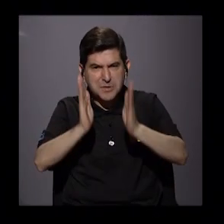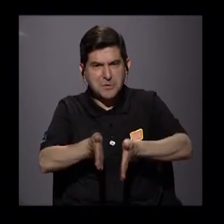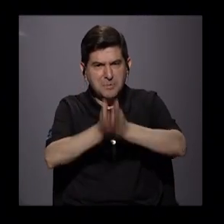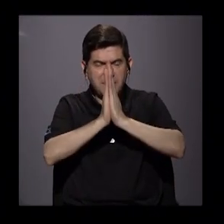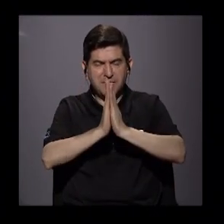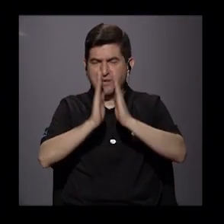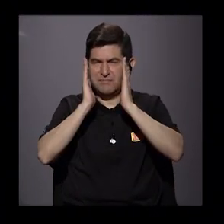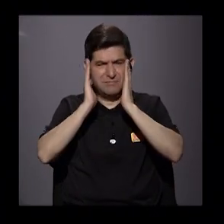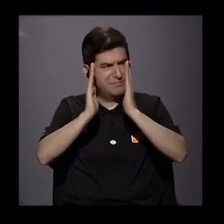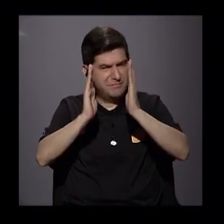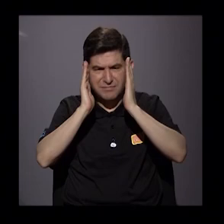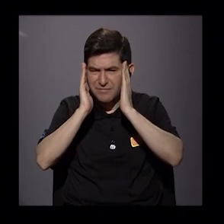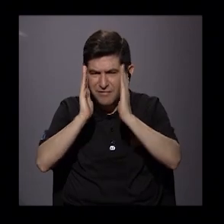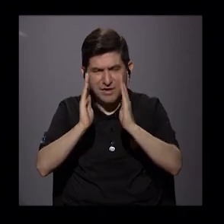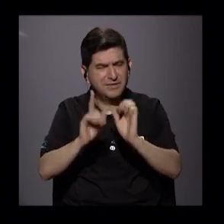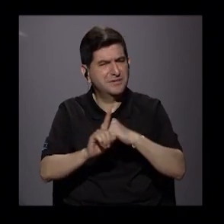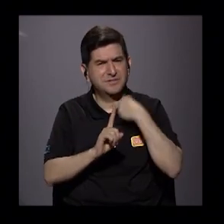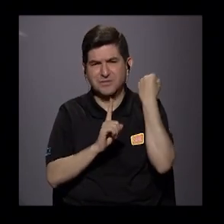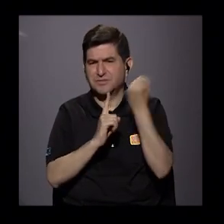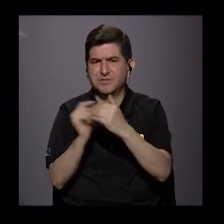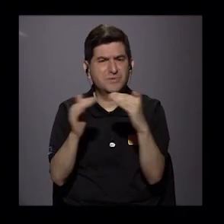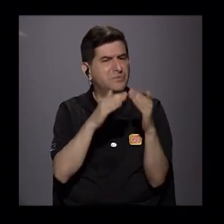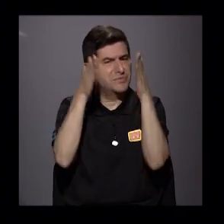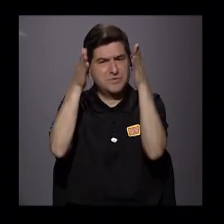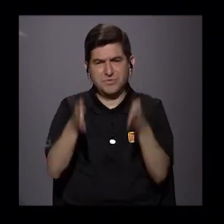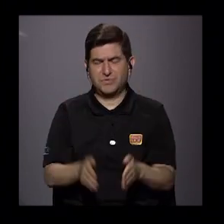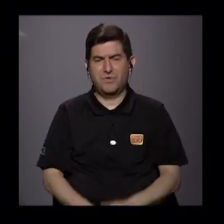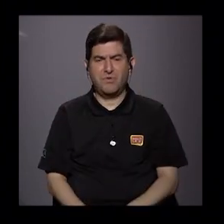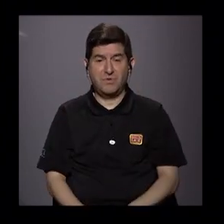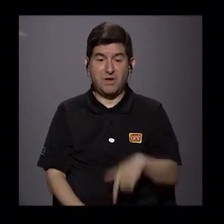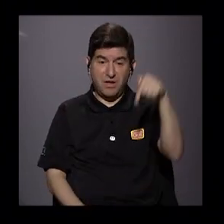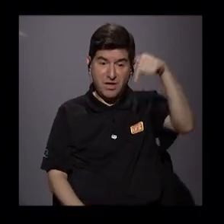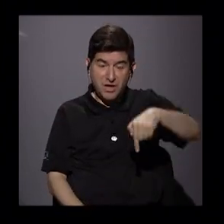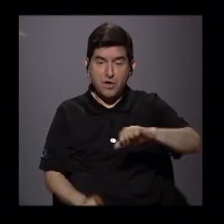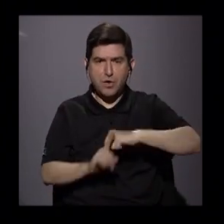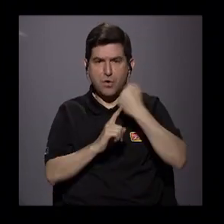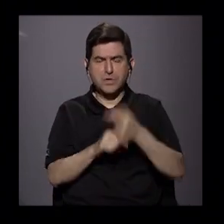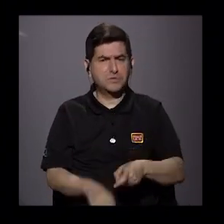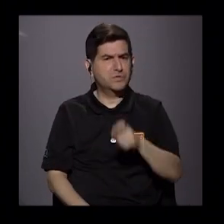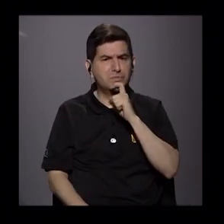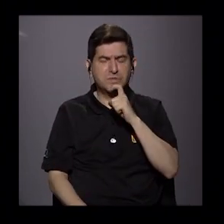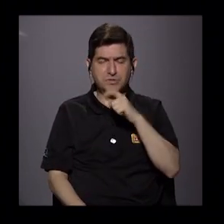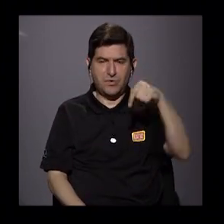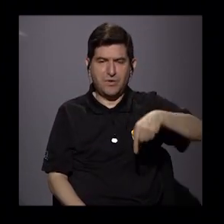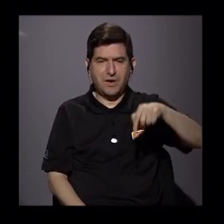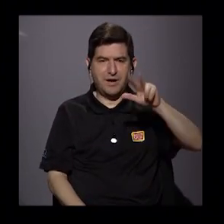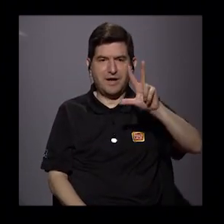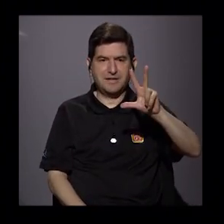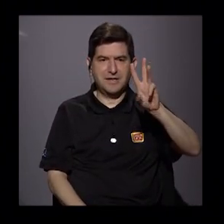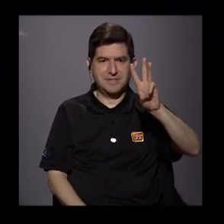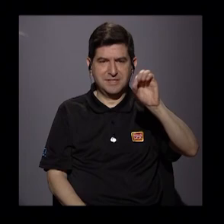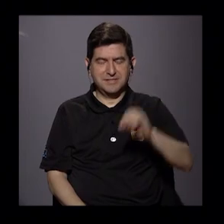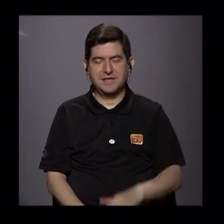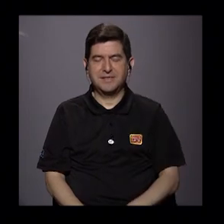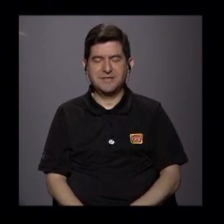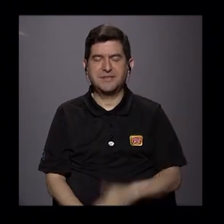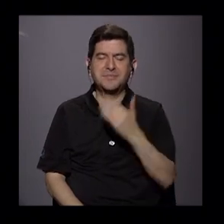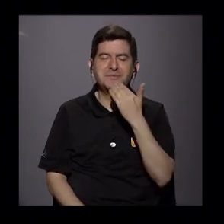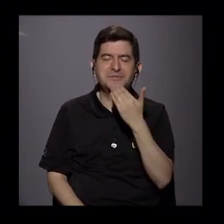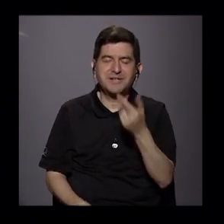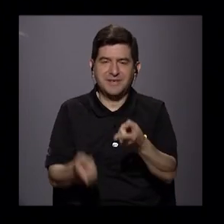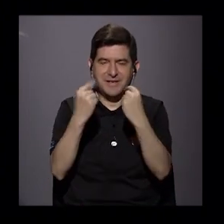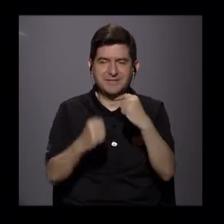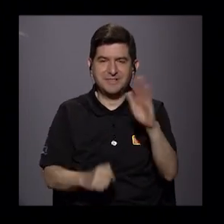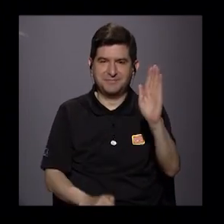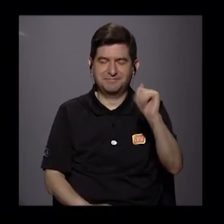ha descuidado desde hace muchos años a la ciudadanía y que los tiene hoy ante un colapso. Estuvimos en 360. Buena nota por estar con nosotros.